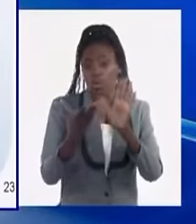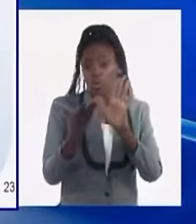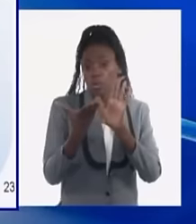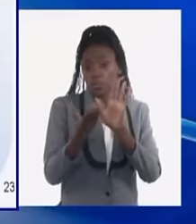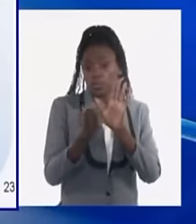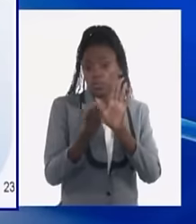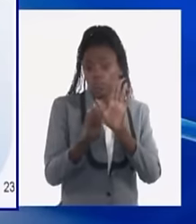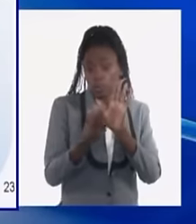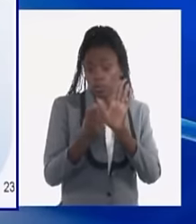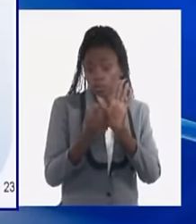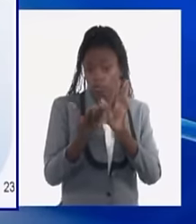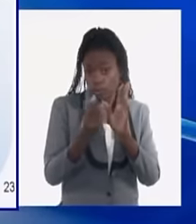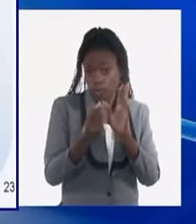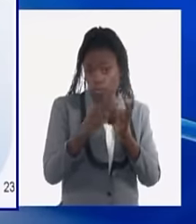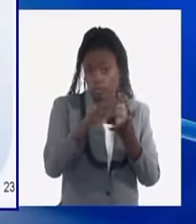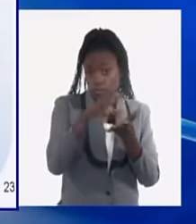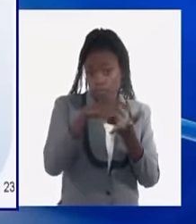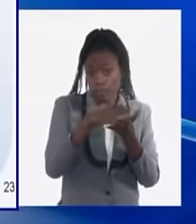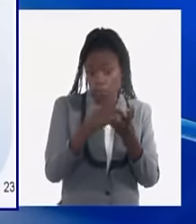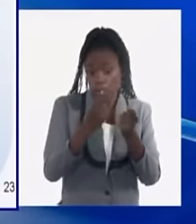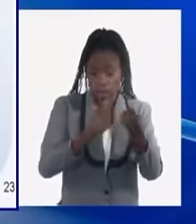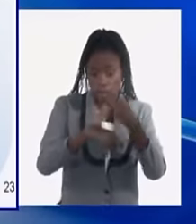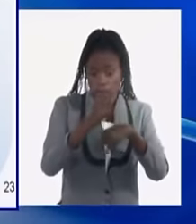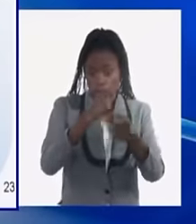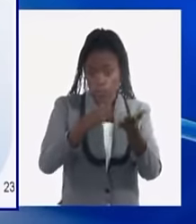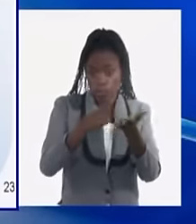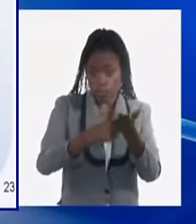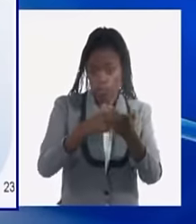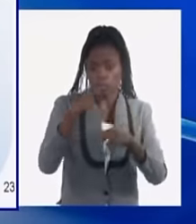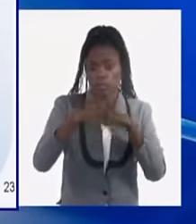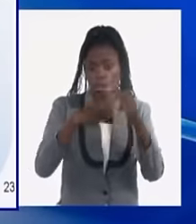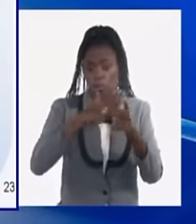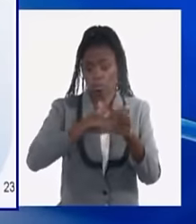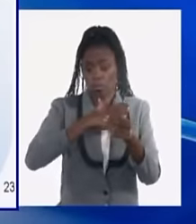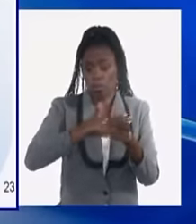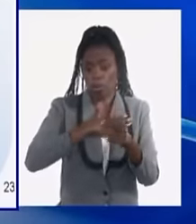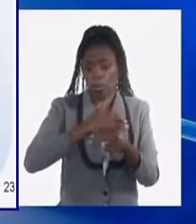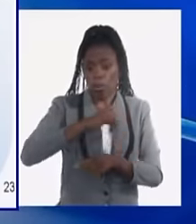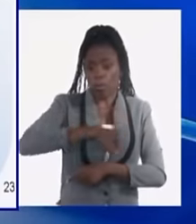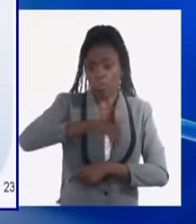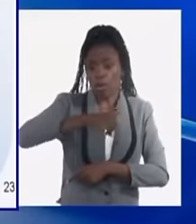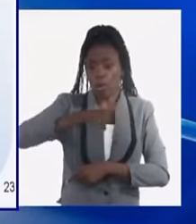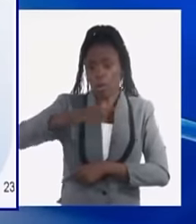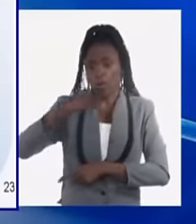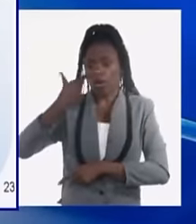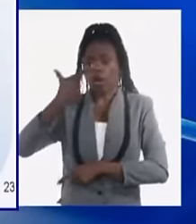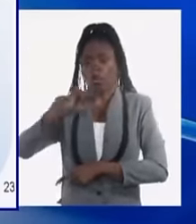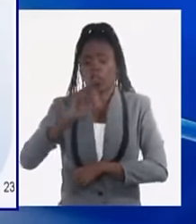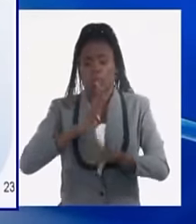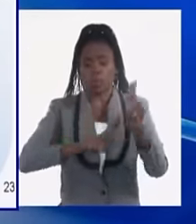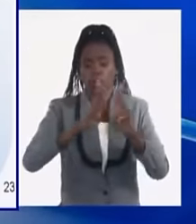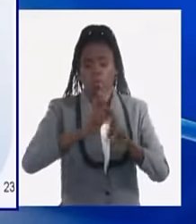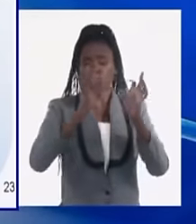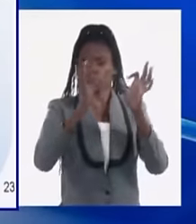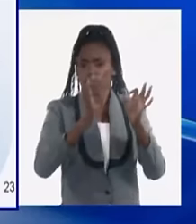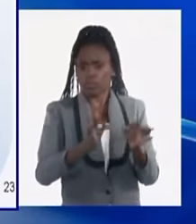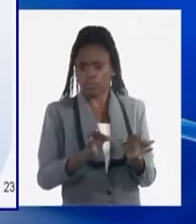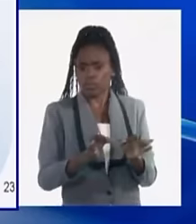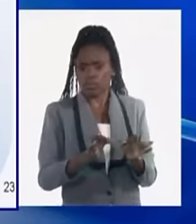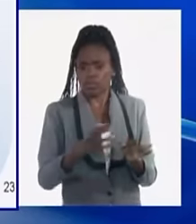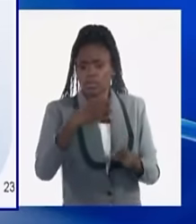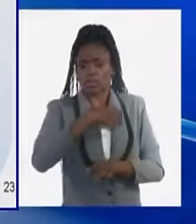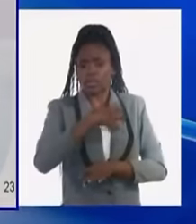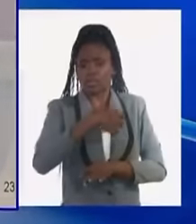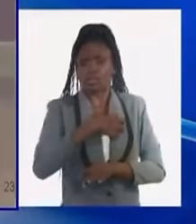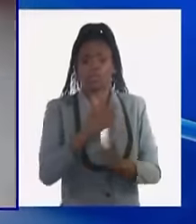negociaciones que se han hecho, en las propias giras donde se han llegado a acuerdos concretos, tenemos